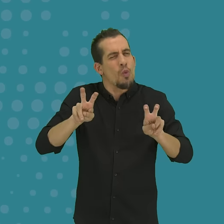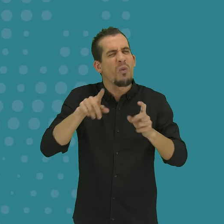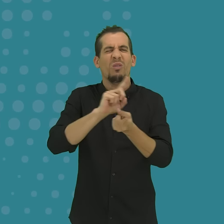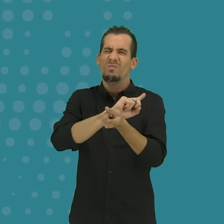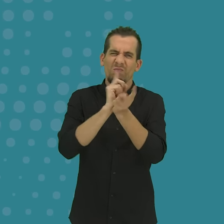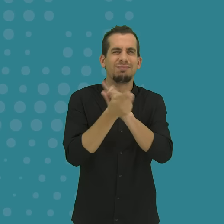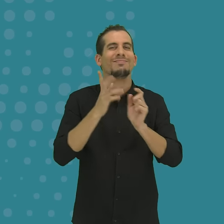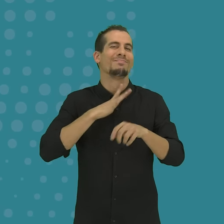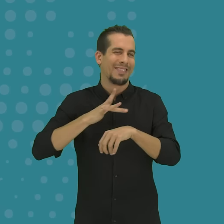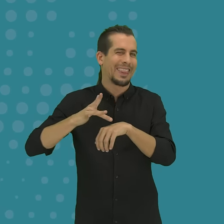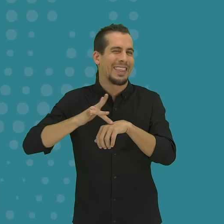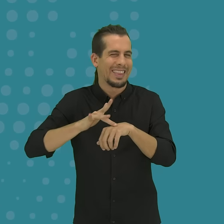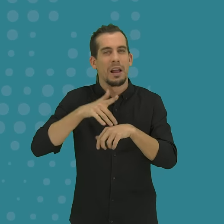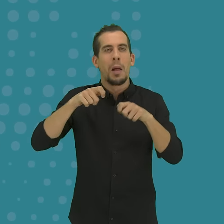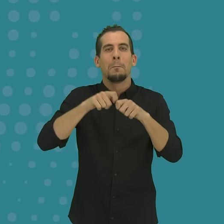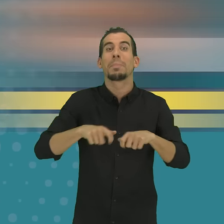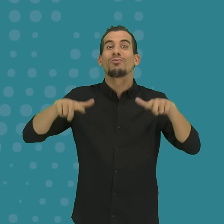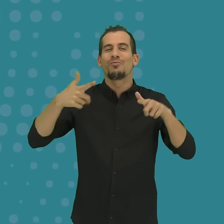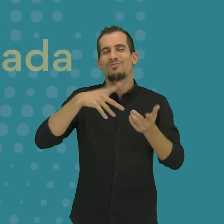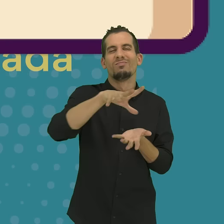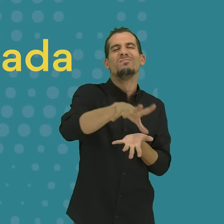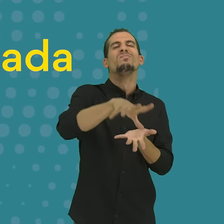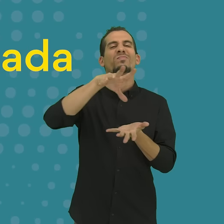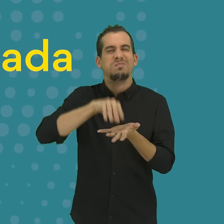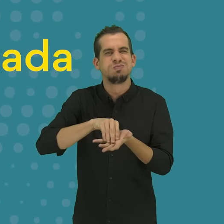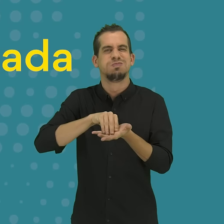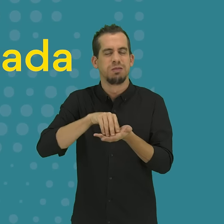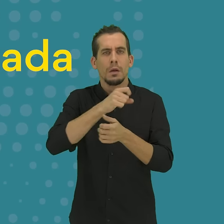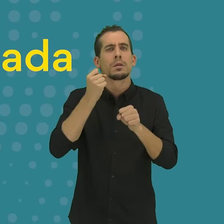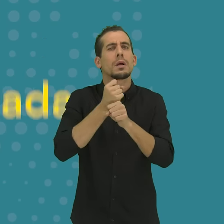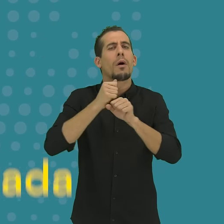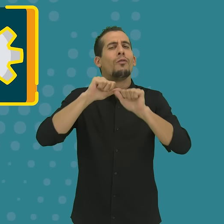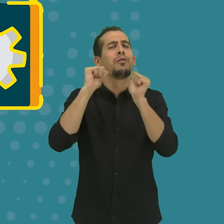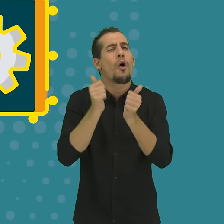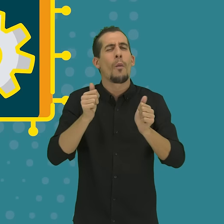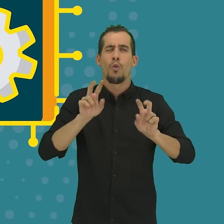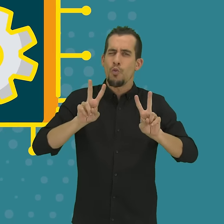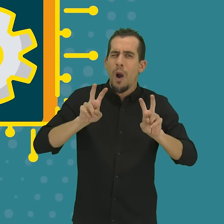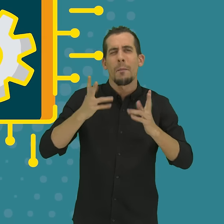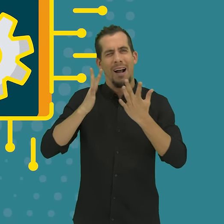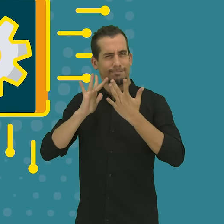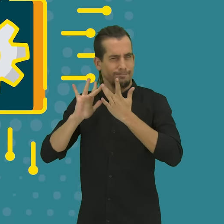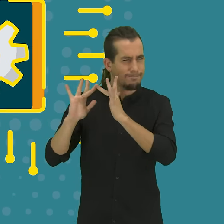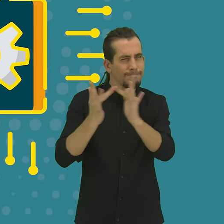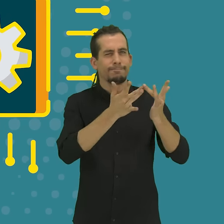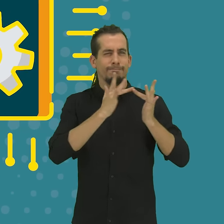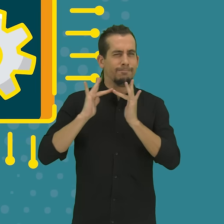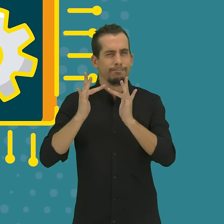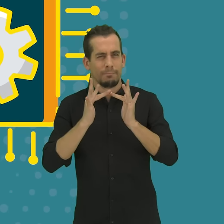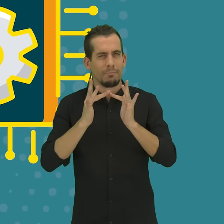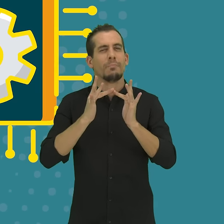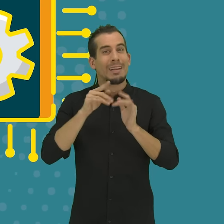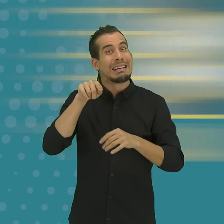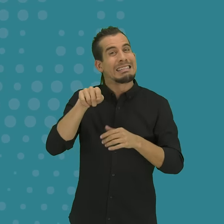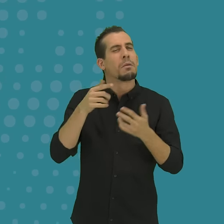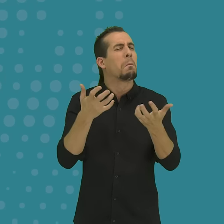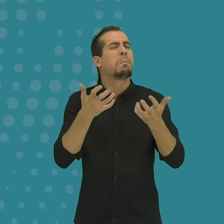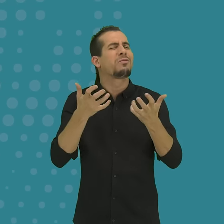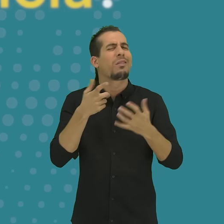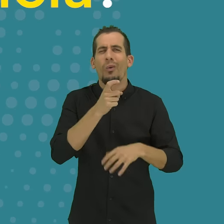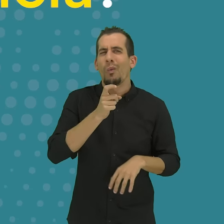Una nueva área de transformación digital. Una plataforma centralizada. Una nueva forma de trabajar más conectados.